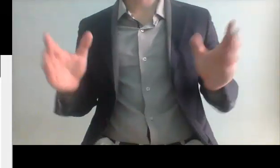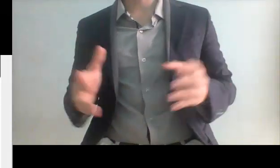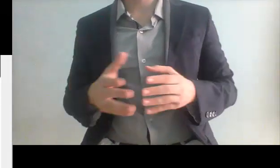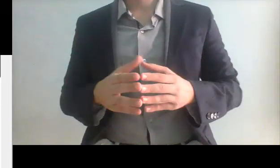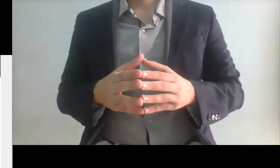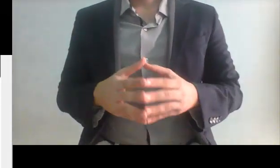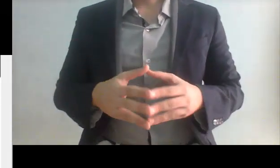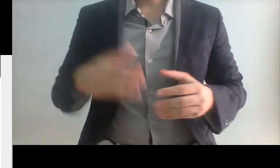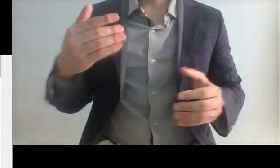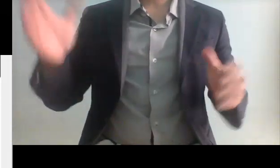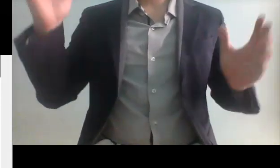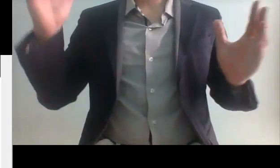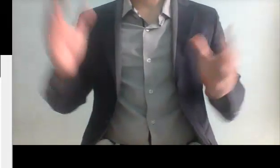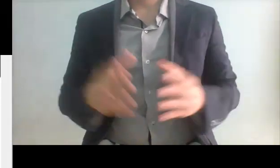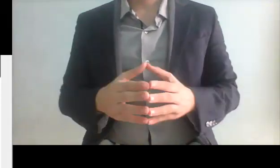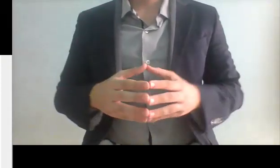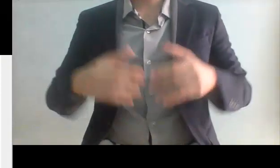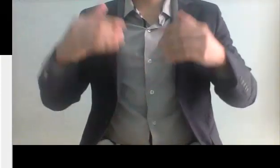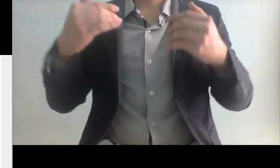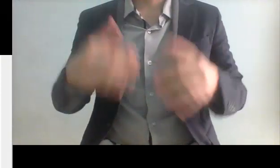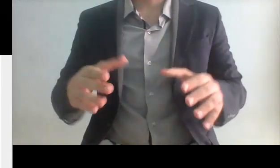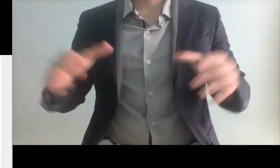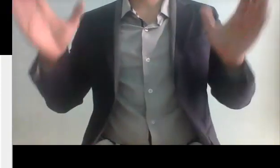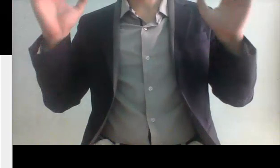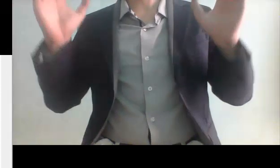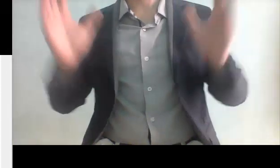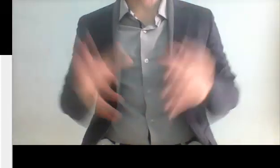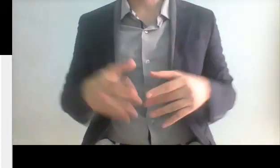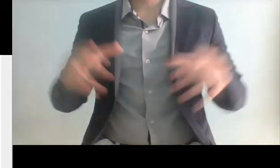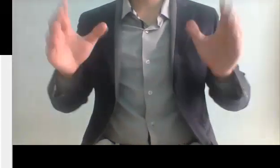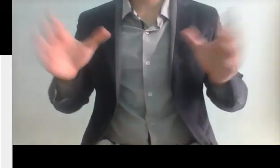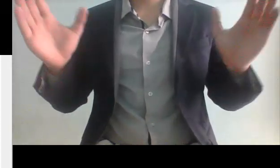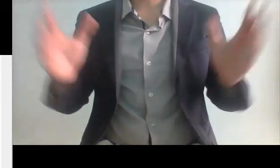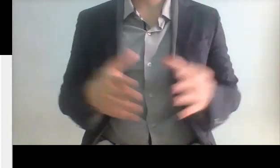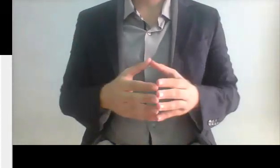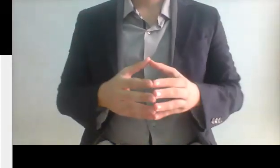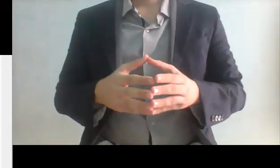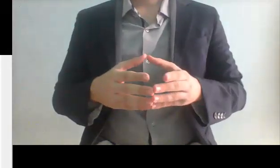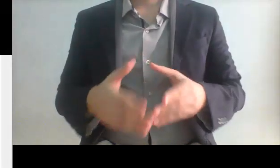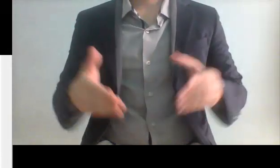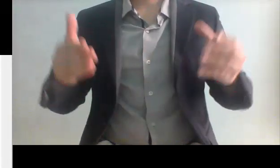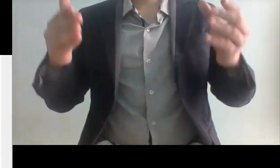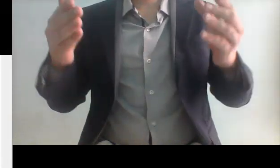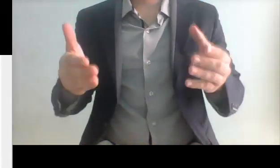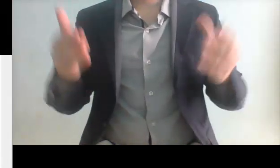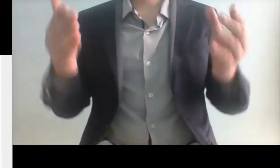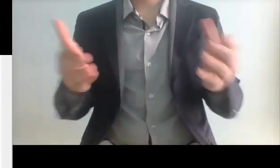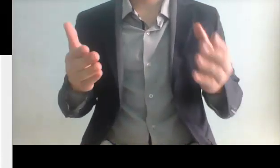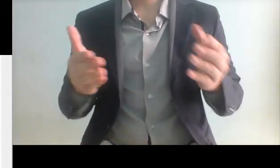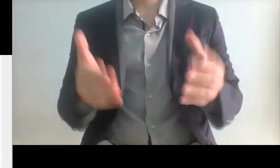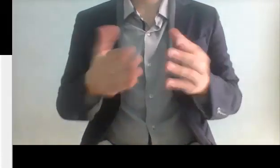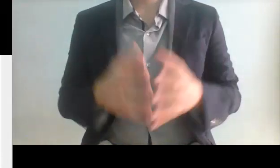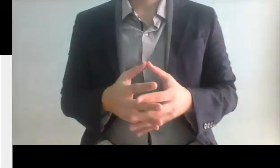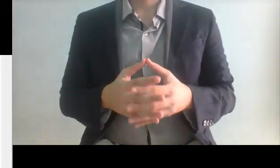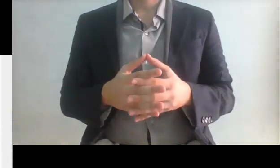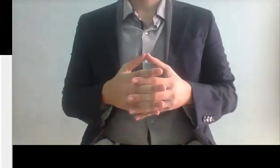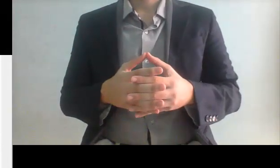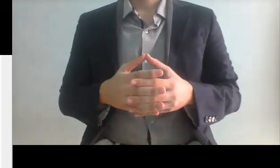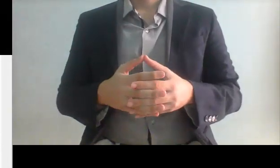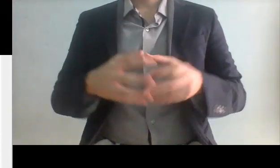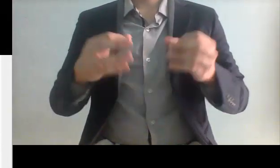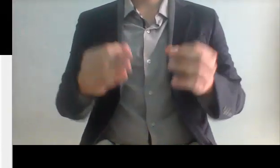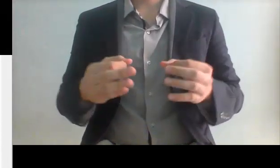a consultoría en Uganda o que se van a ir a consultoría en Rusia o esas cosas porque saben que tienen cola que les pisen